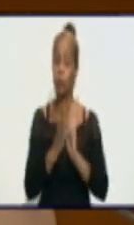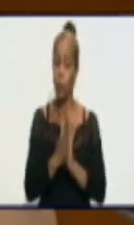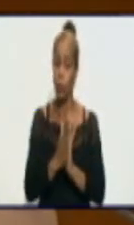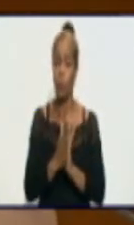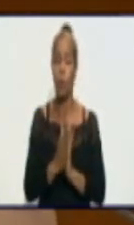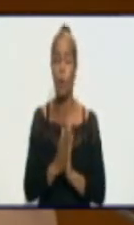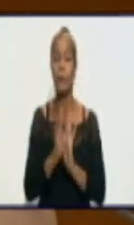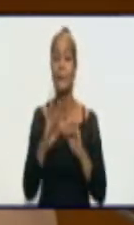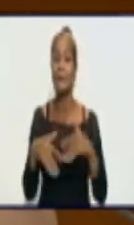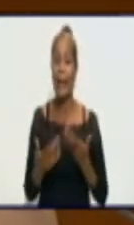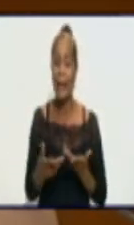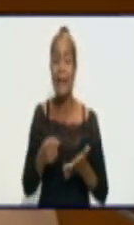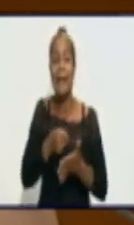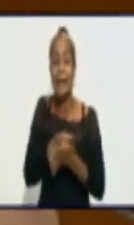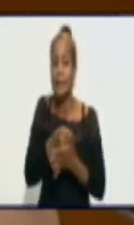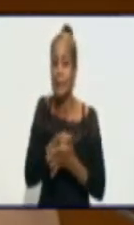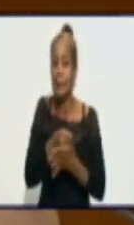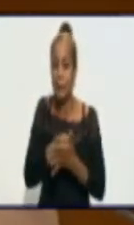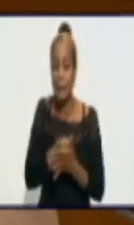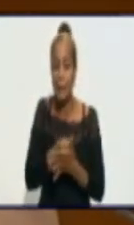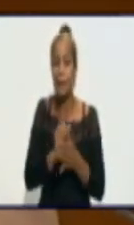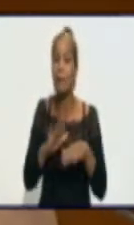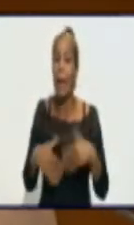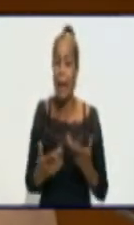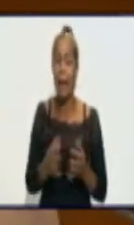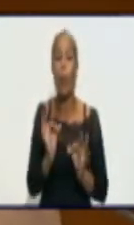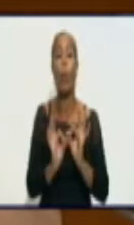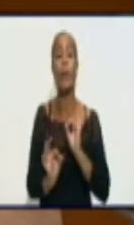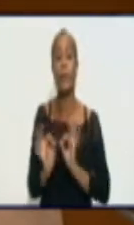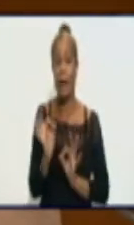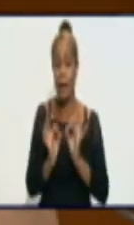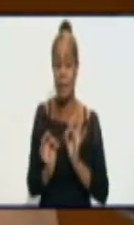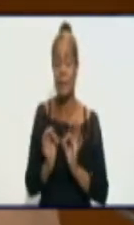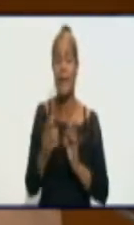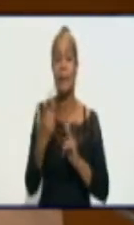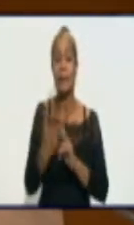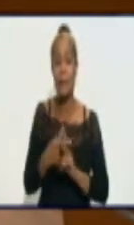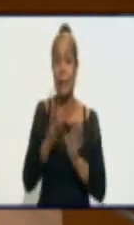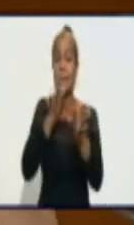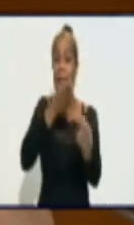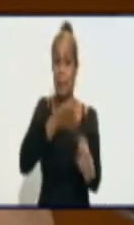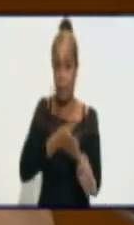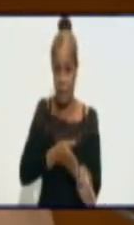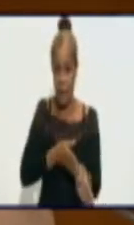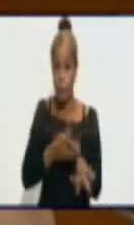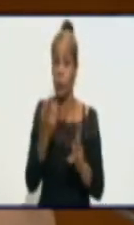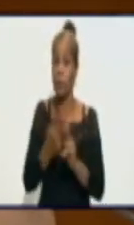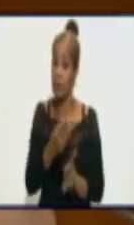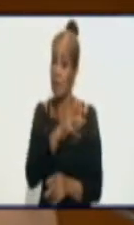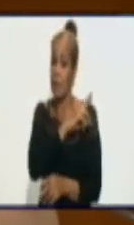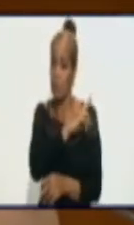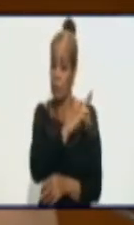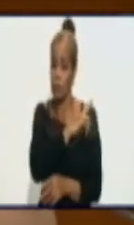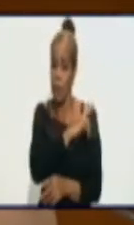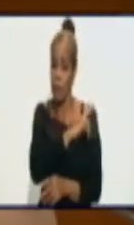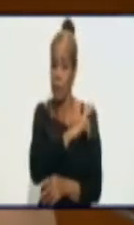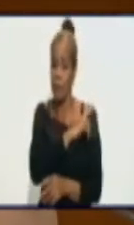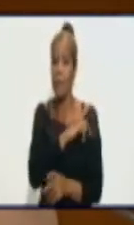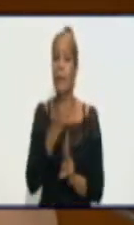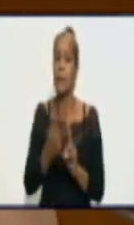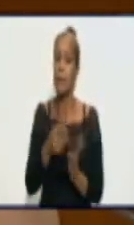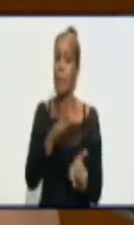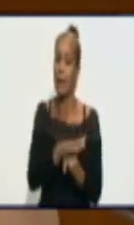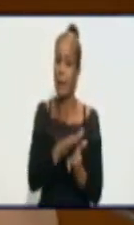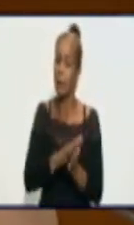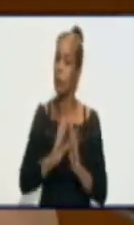exigentes, de ser cuidadosos, de ser disciplinados, responsables y de mantener todas las medidas